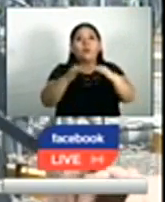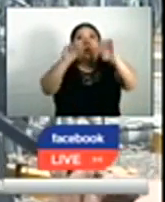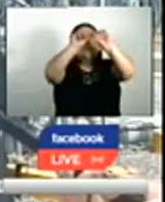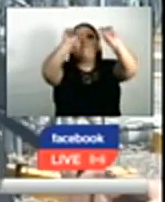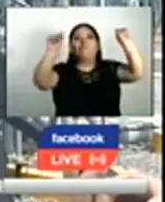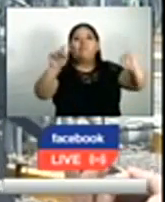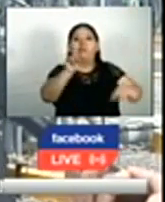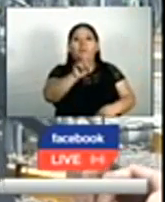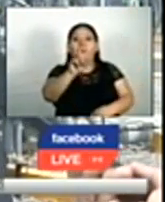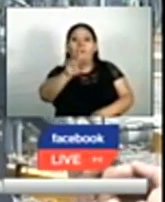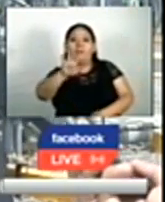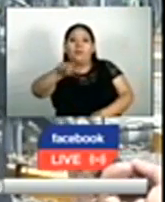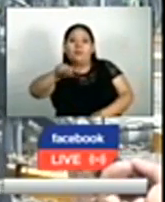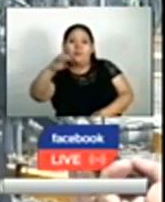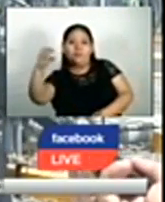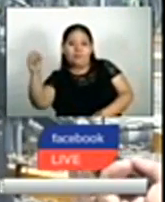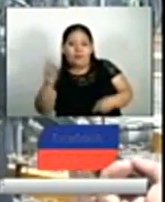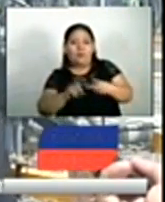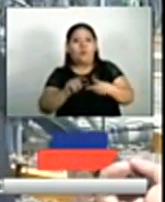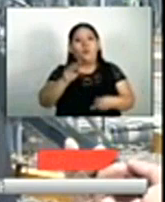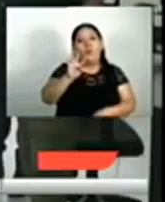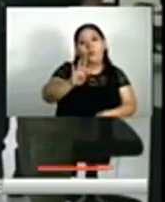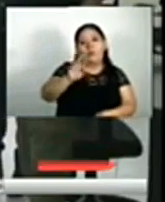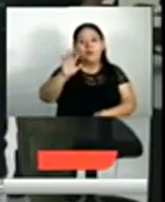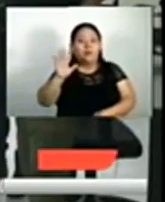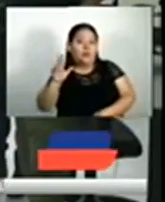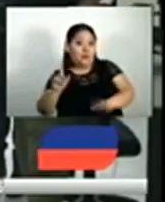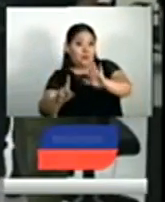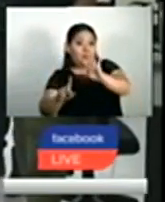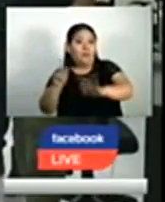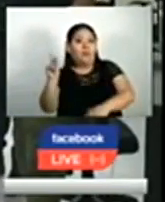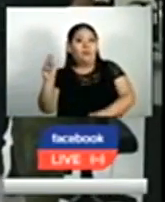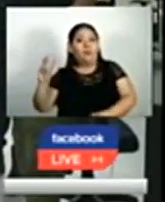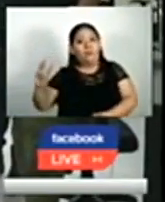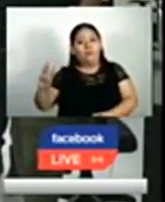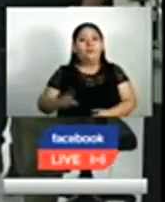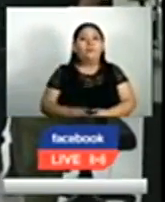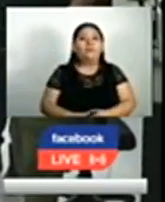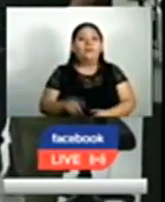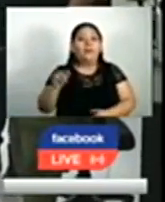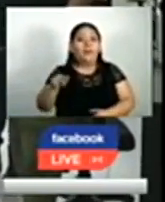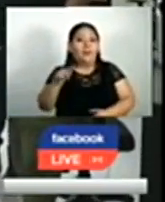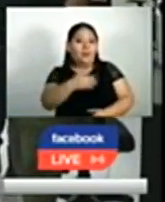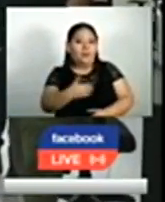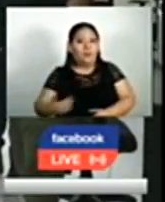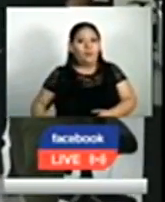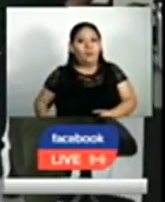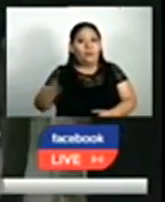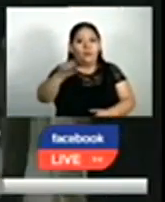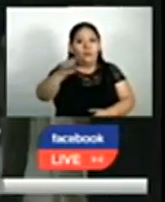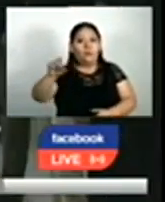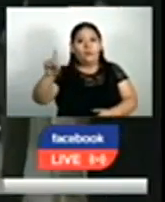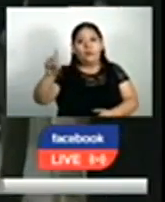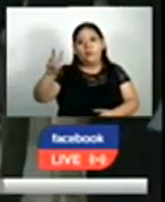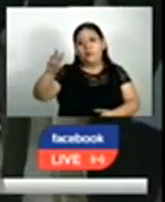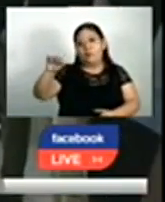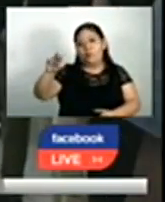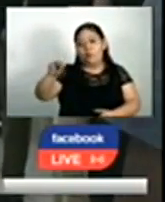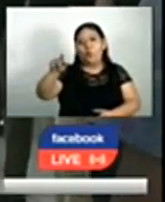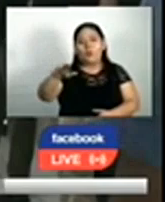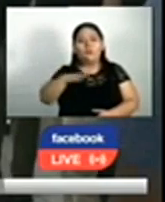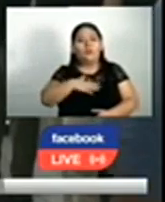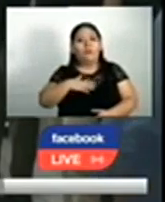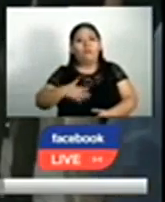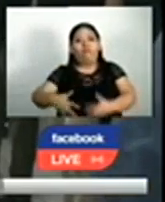.000 y también de 46.000 kilowatts. Según el presidente de E. Tesal, Edwin Núñez, con la apertura de las